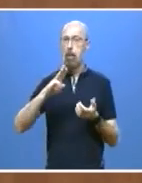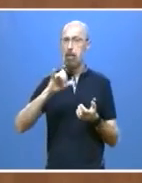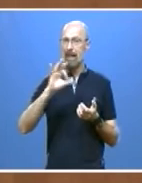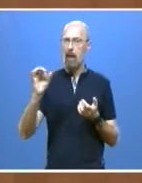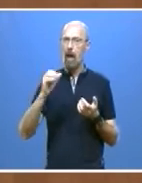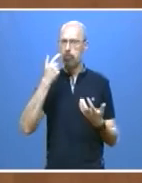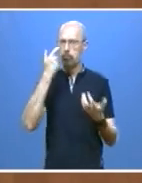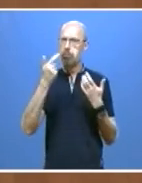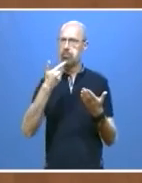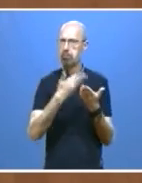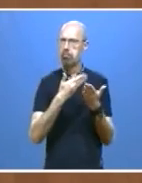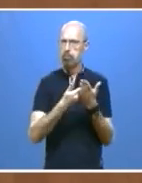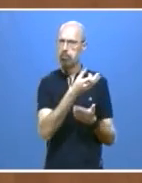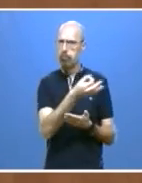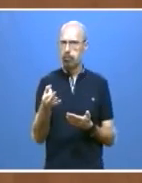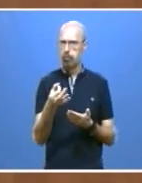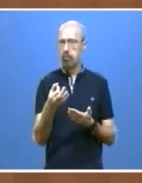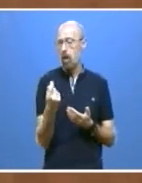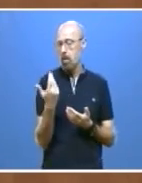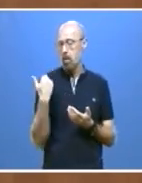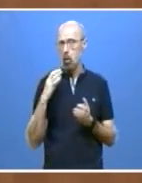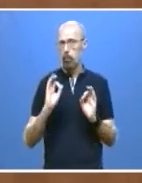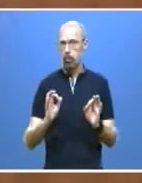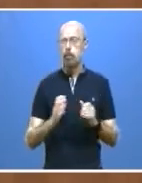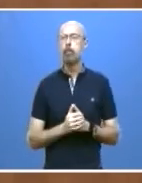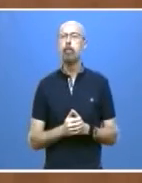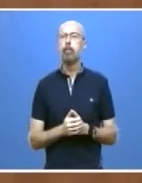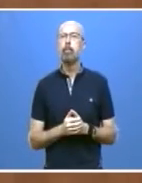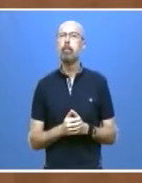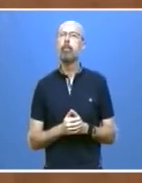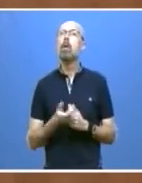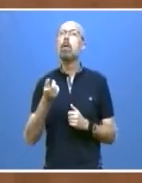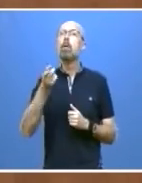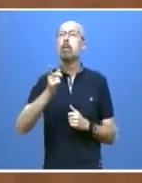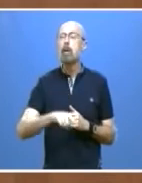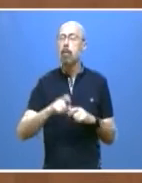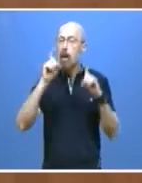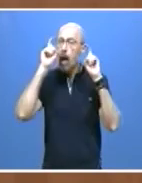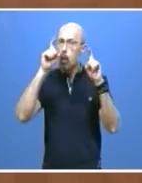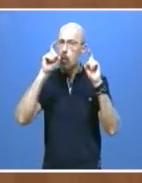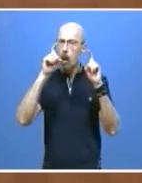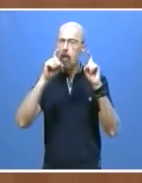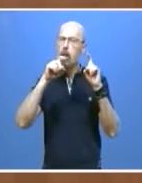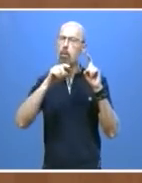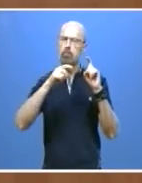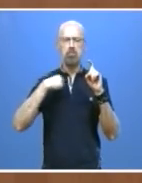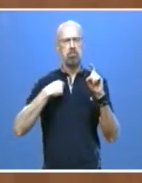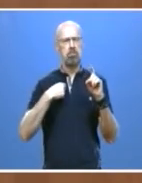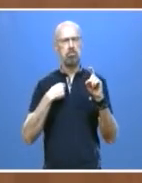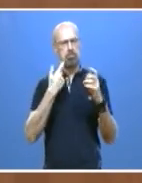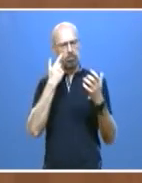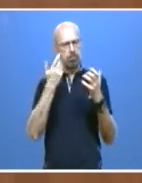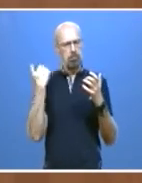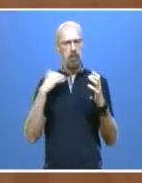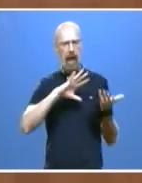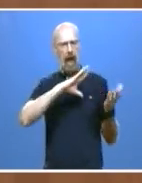precisamente de manera muy reciente. También la educación ha sabido adaptarse para dar continuidad a